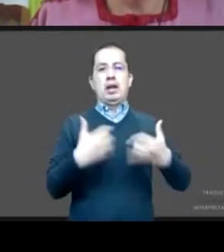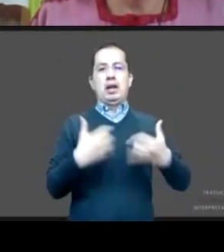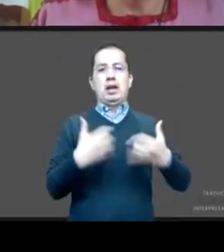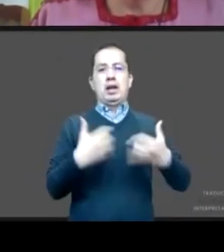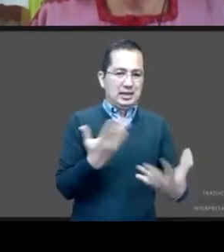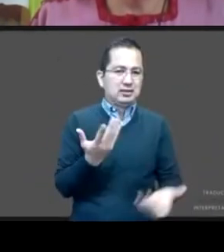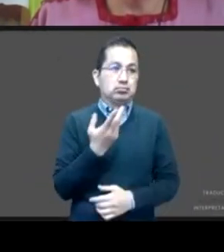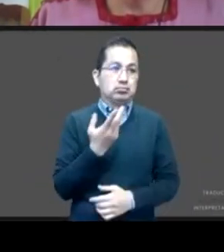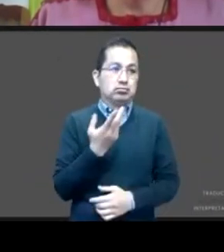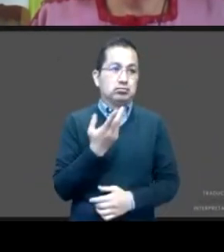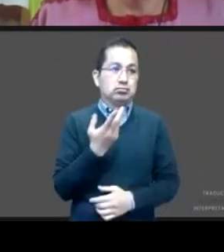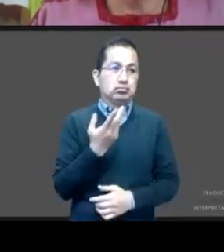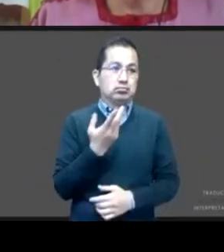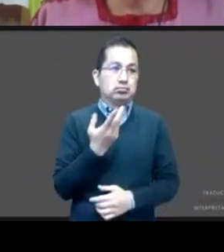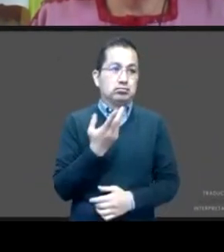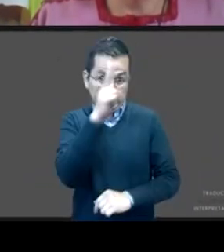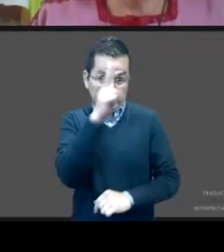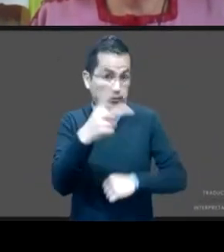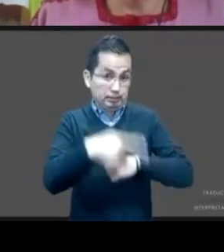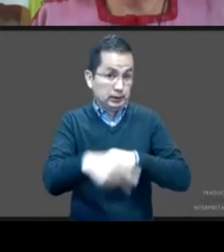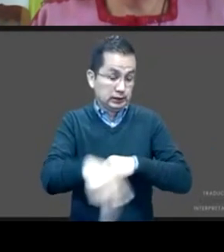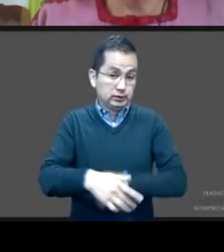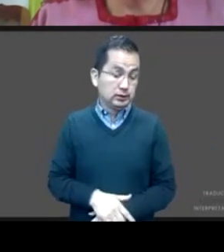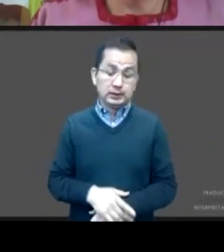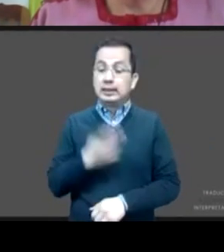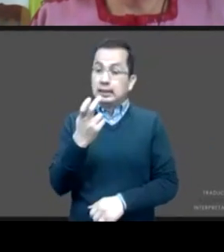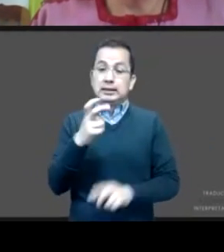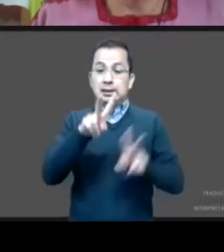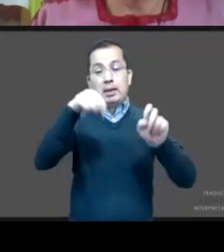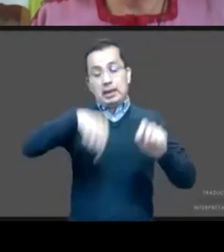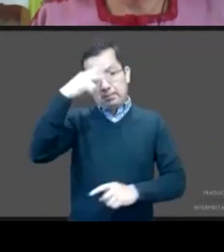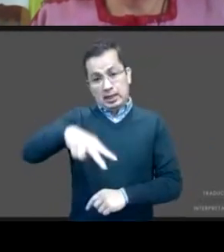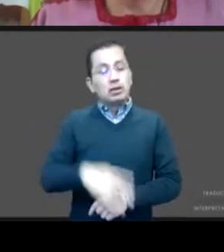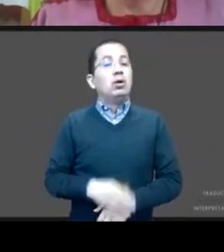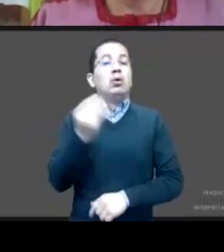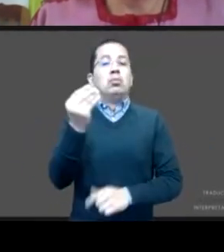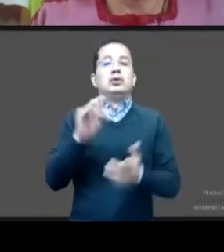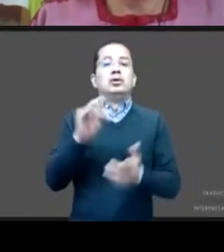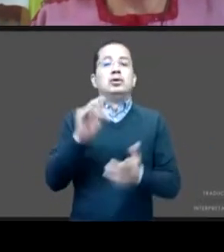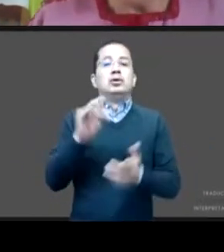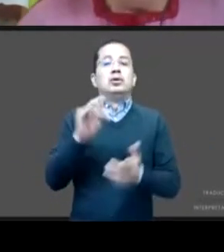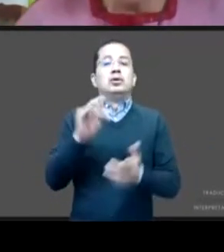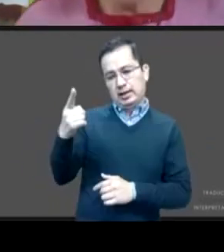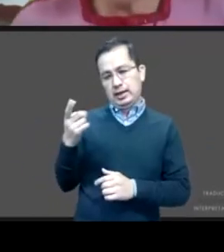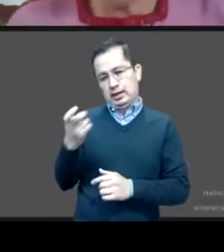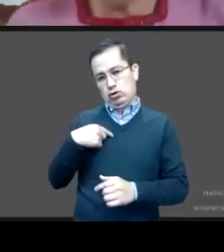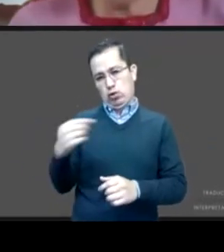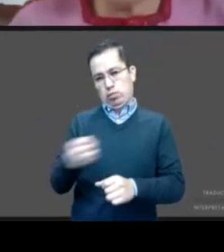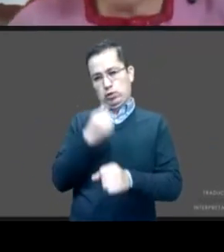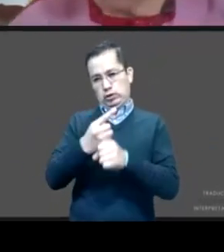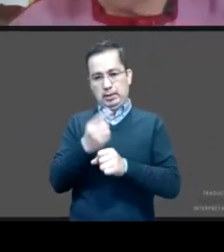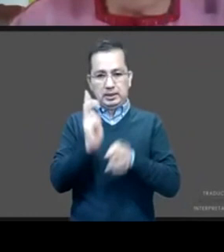y álgida que vivimos en nuestro país. Muchas gracias, Lucía, por este espacio y la moderación. Muchas